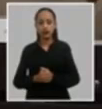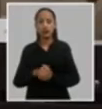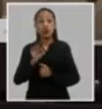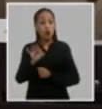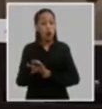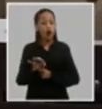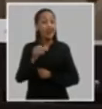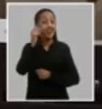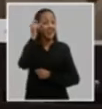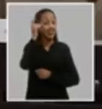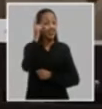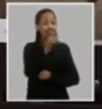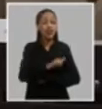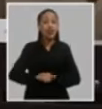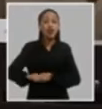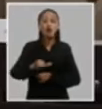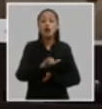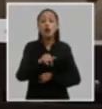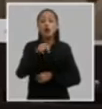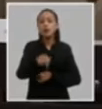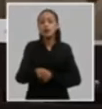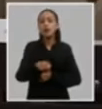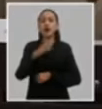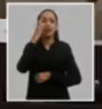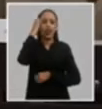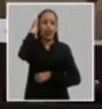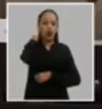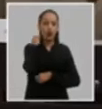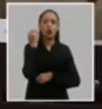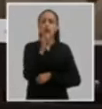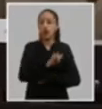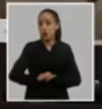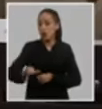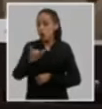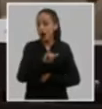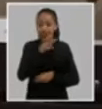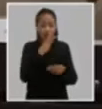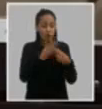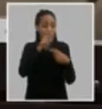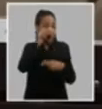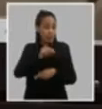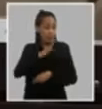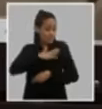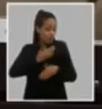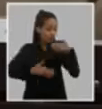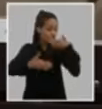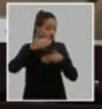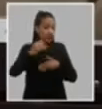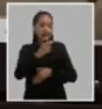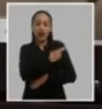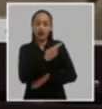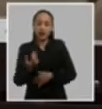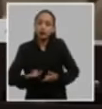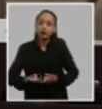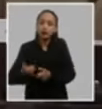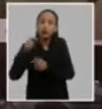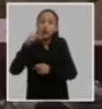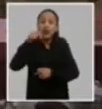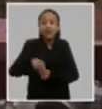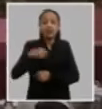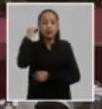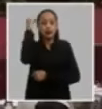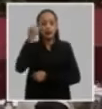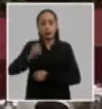legado y el pensamiento también práctico de nuestro querido Raúl de la generación histórica de la revolución y este pensamiento el